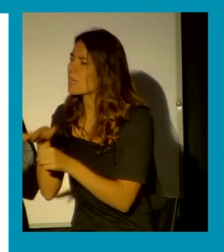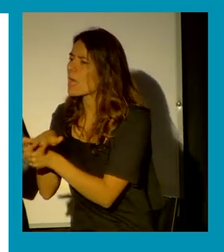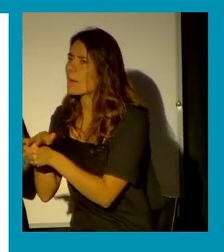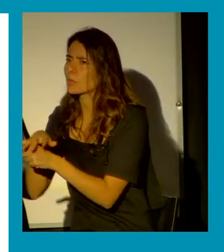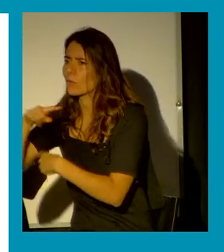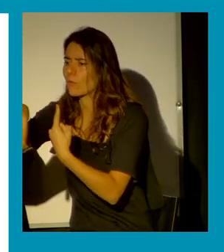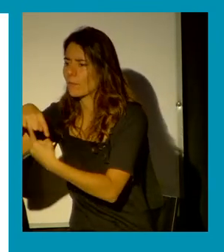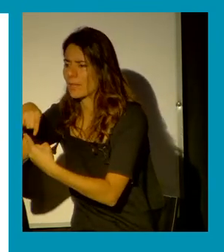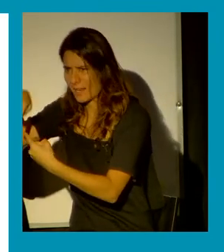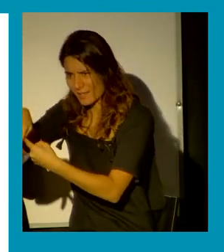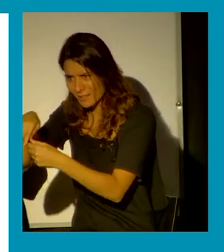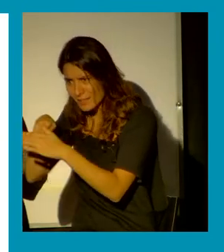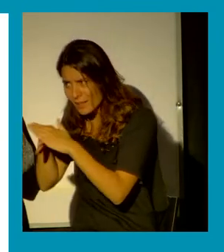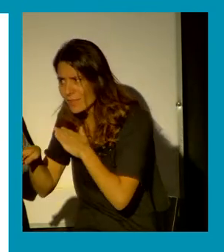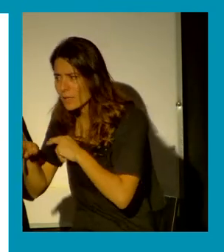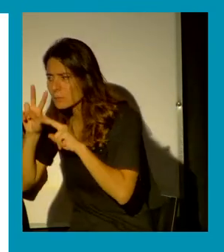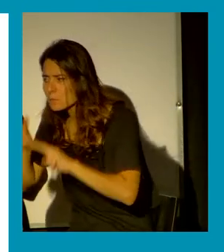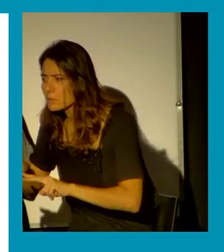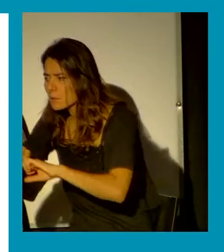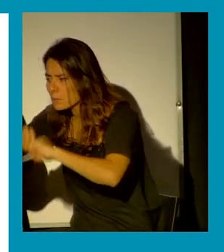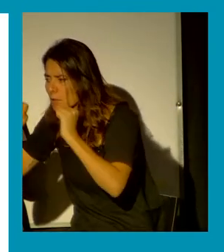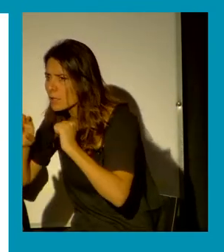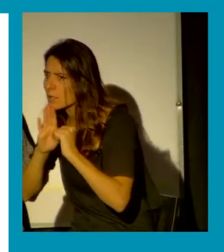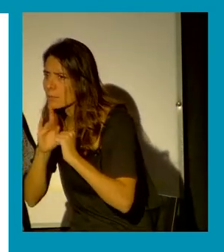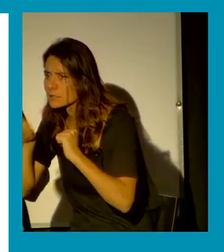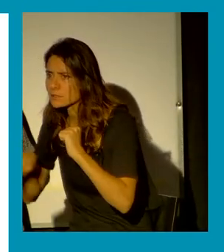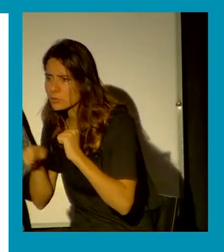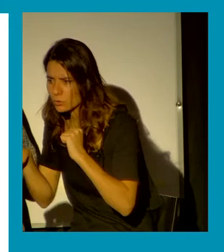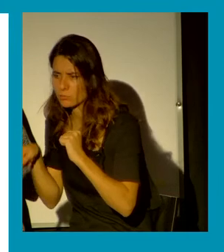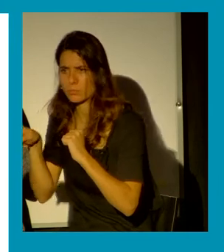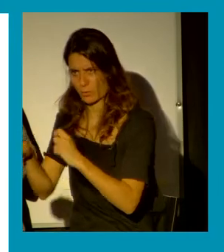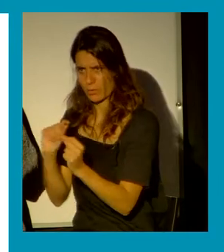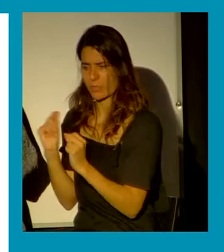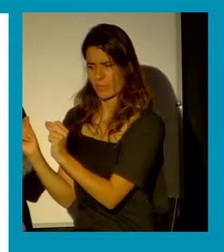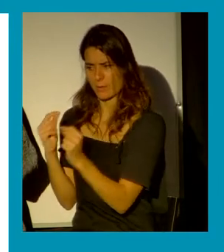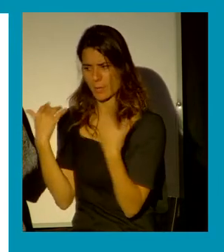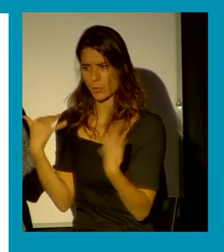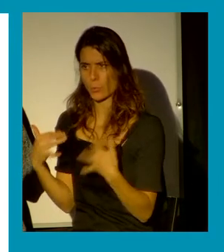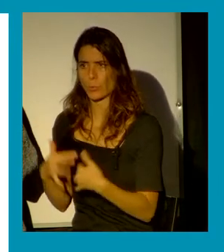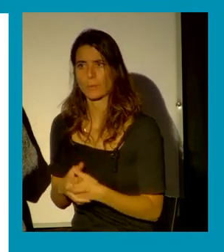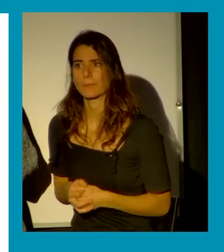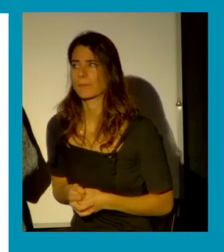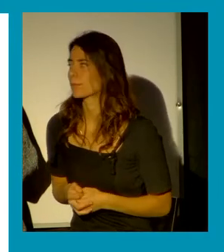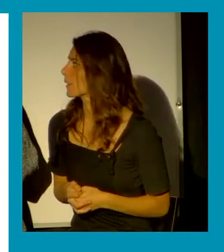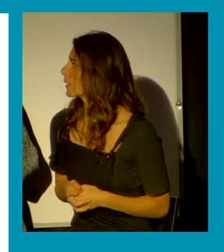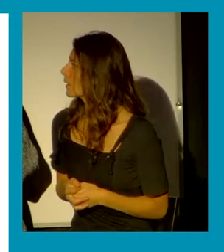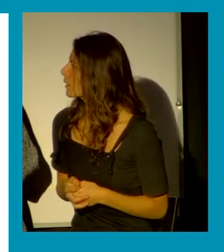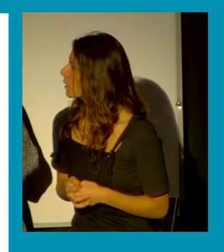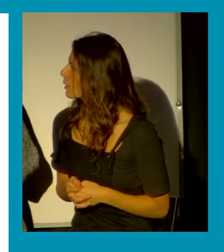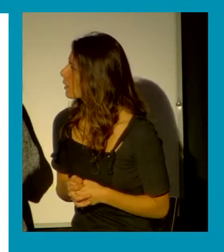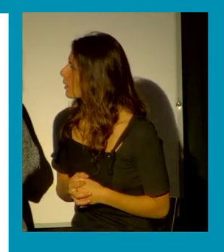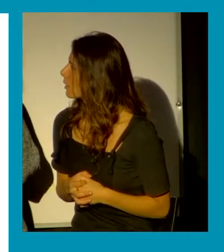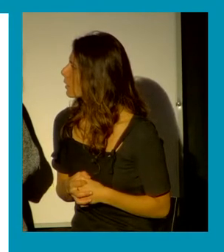Ahí está el gran debate y el gran elefante blanco que tenemos. Yo en esto, esto de ir a dos.